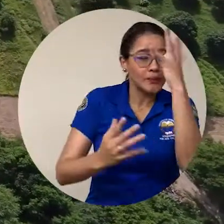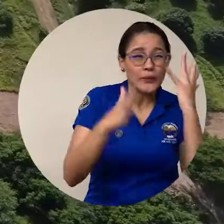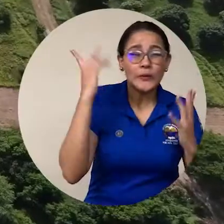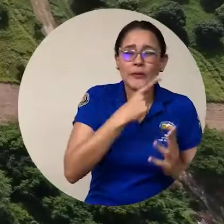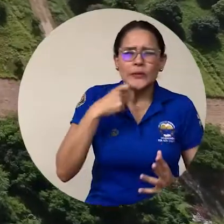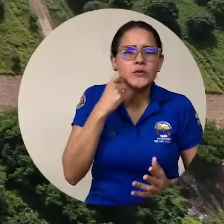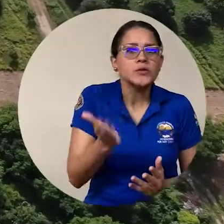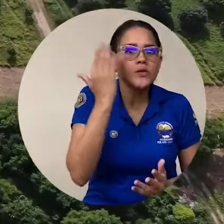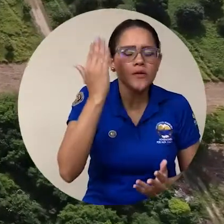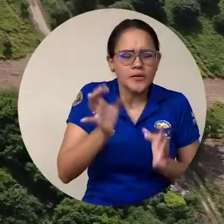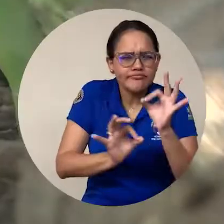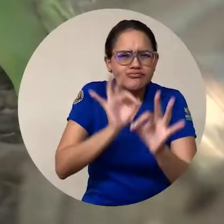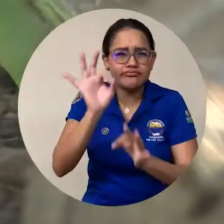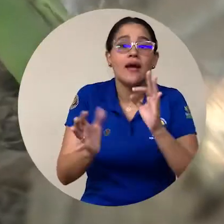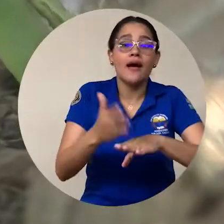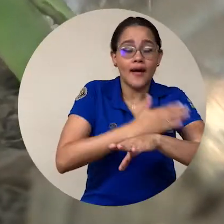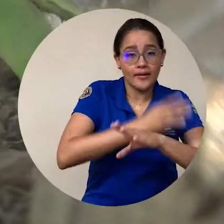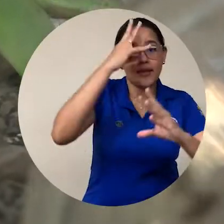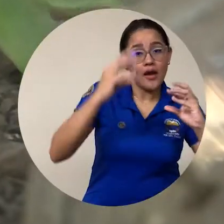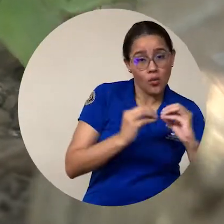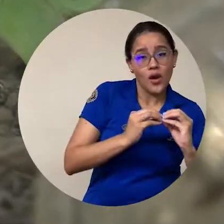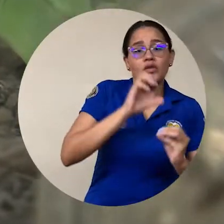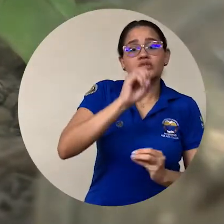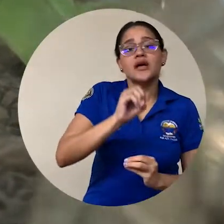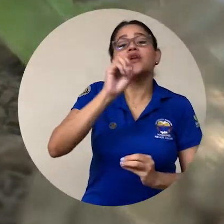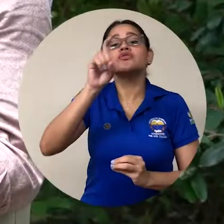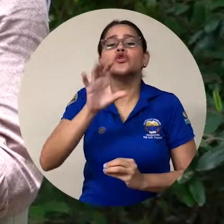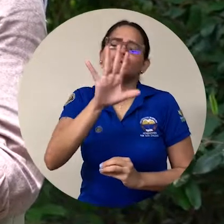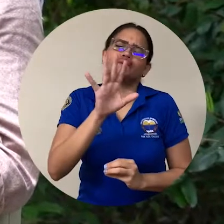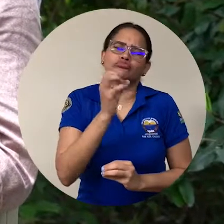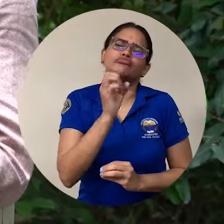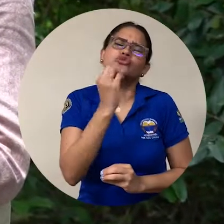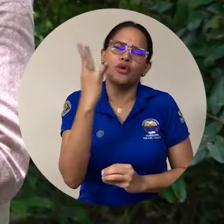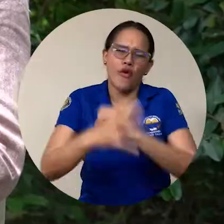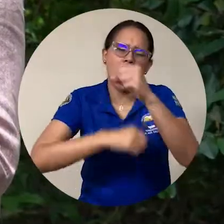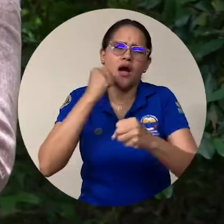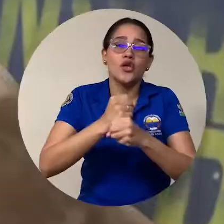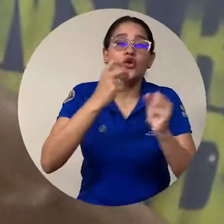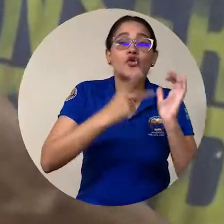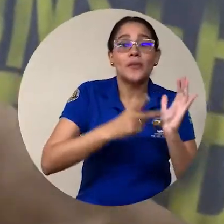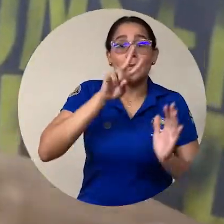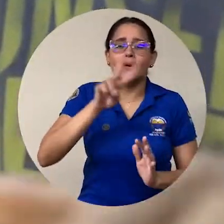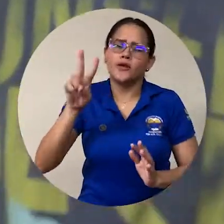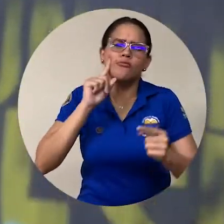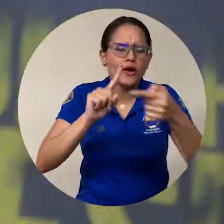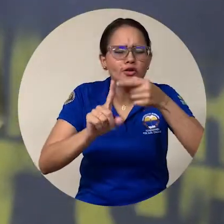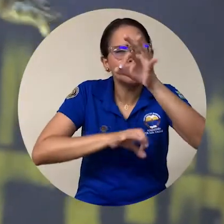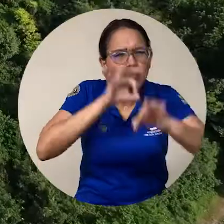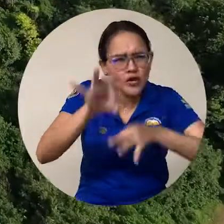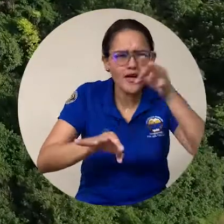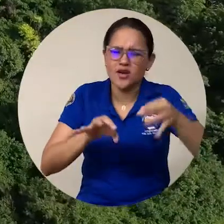efectiva de conservación de la biodiversidad mediante el Acuerdo Superior Nº 6 del 2022 con el propósito de garantizar la